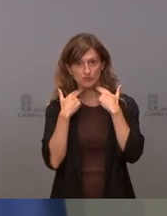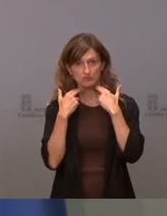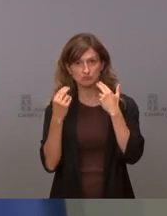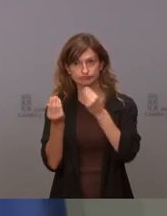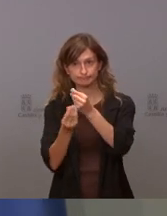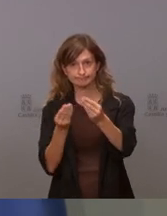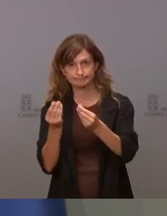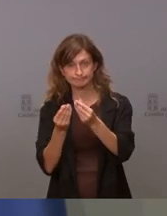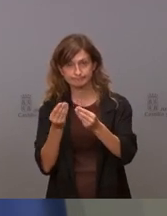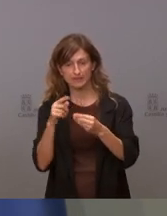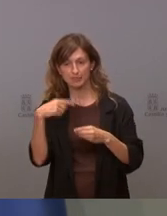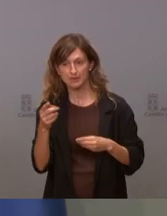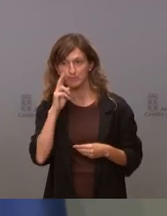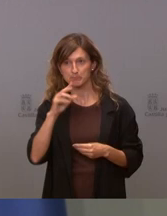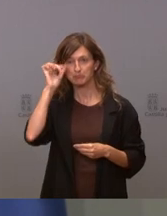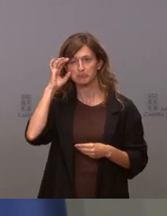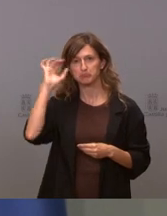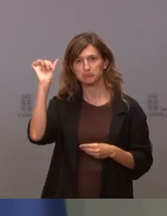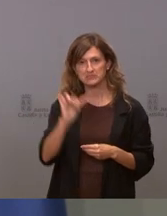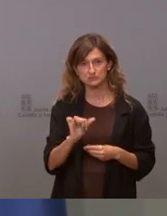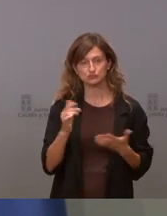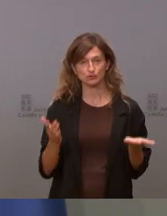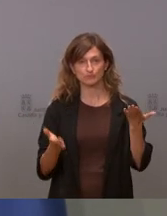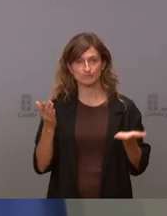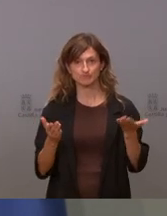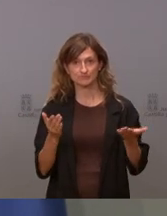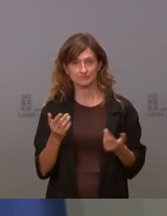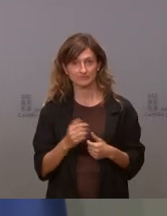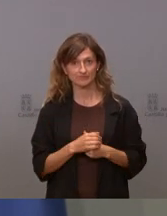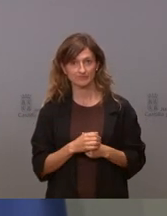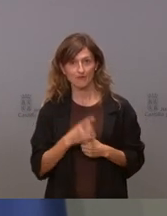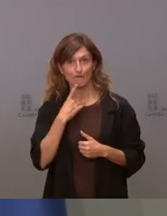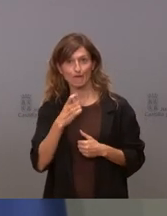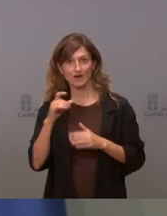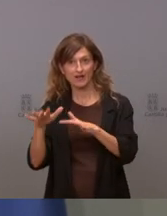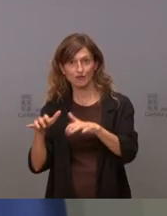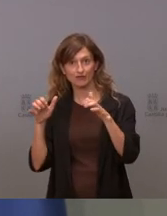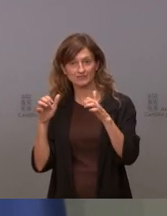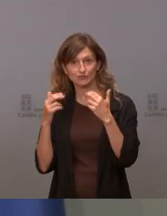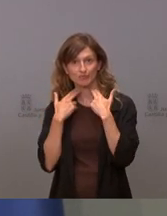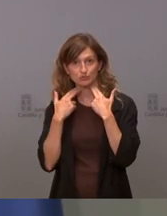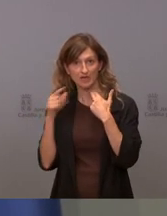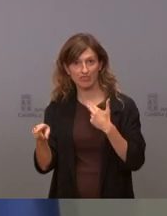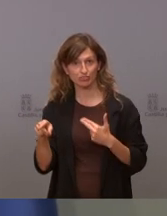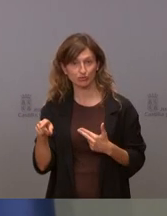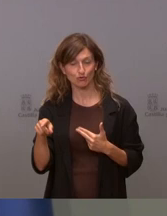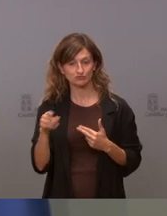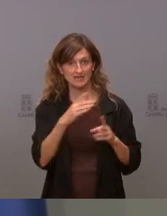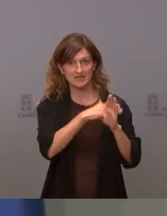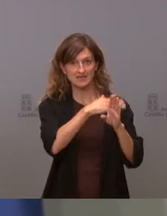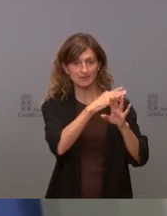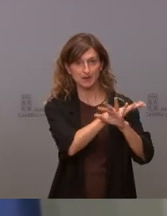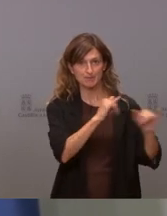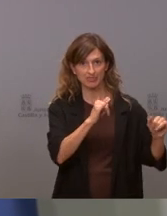pasado después en el Congreso de los Diputados y he de decirle que hombre ya le gustaría al Congreso de los Diputados tener el nivel de